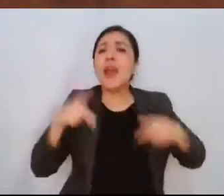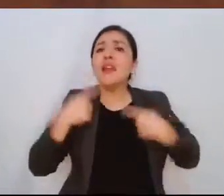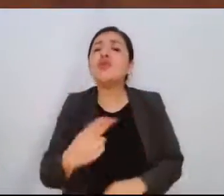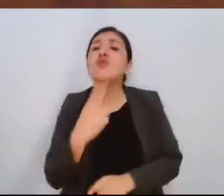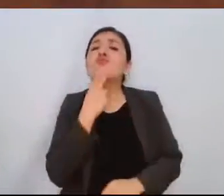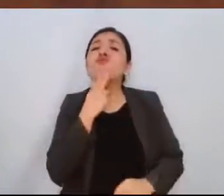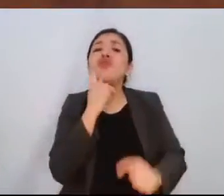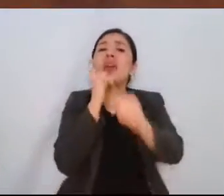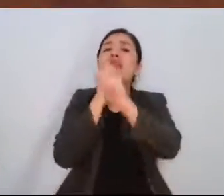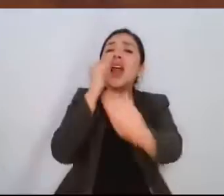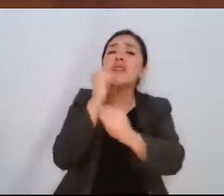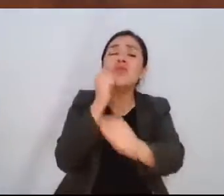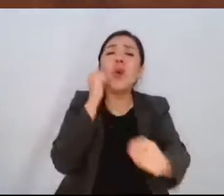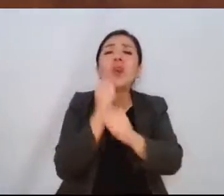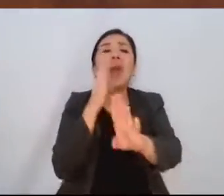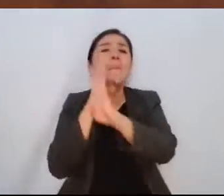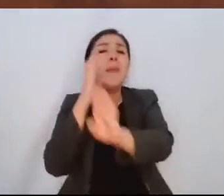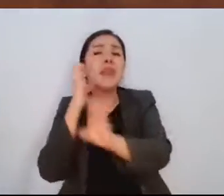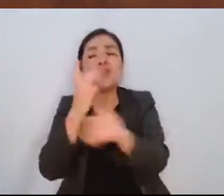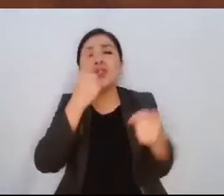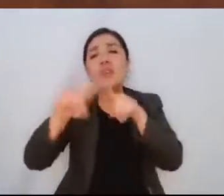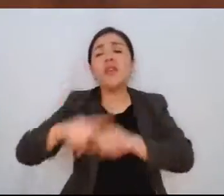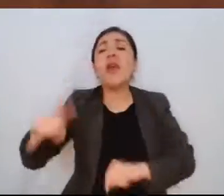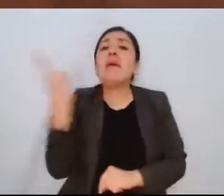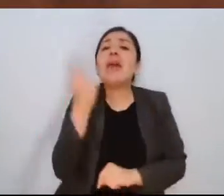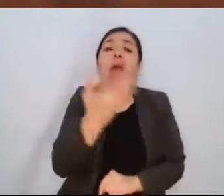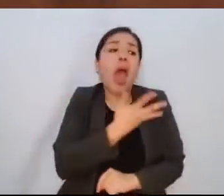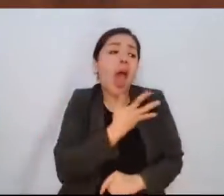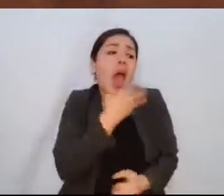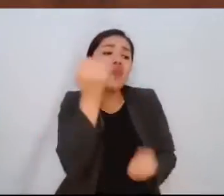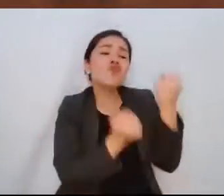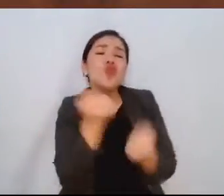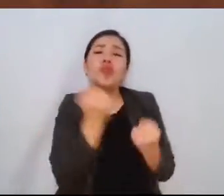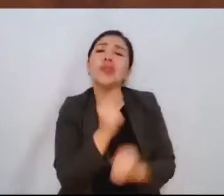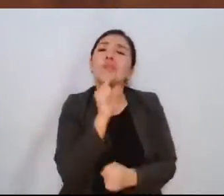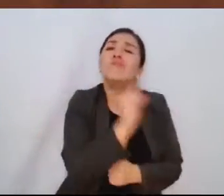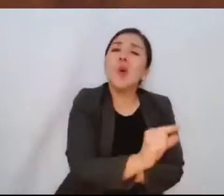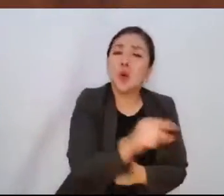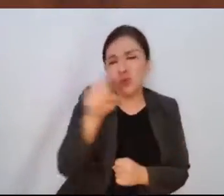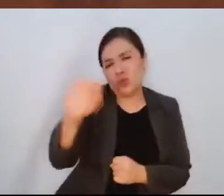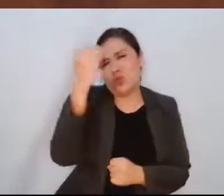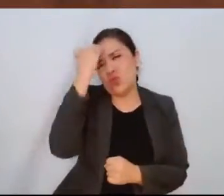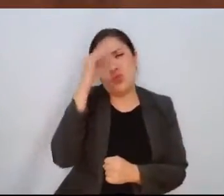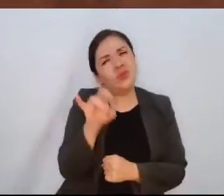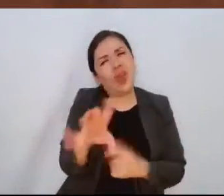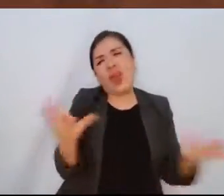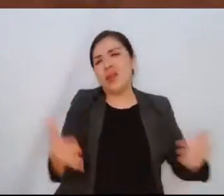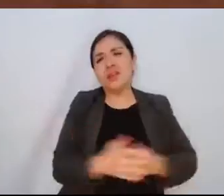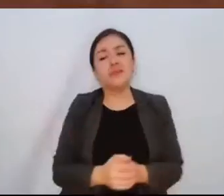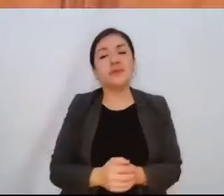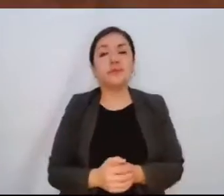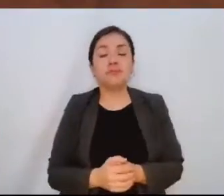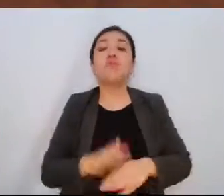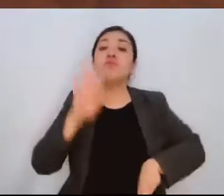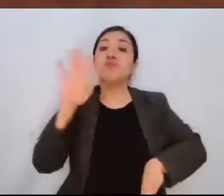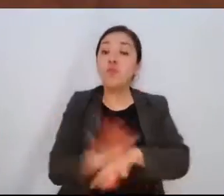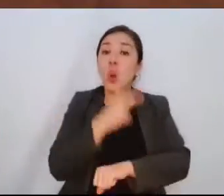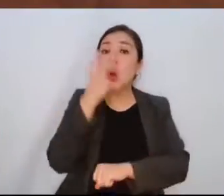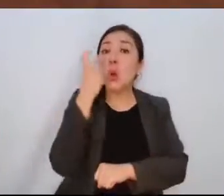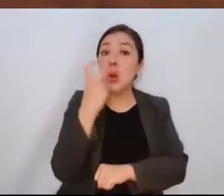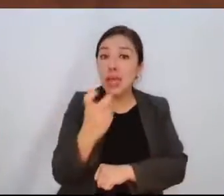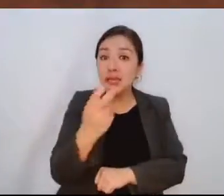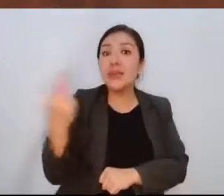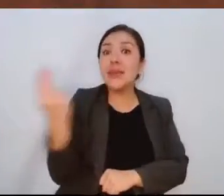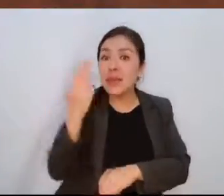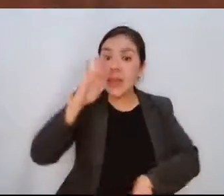público que los que tenemos la posibilidad de tener un vehículo, señor secretario, y eso también es de su conocimiento. Por eso es que hay que ser